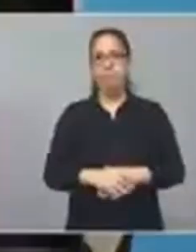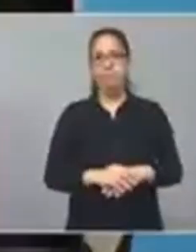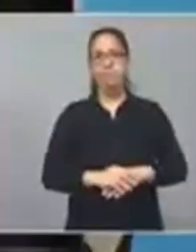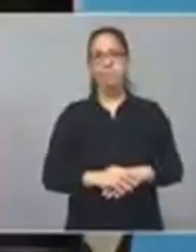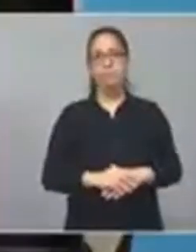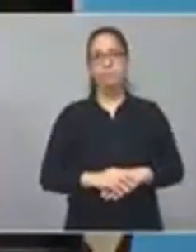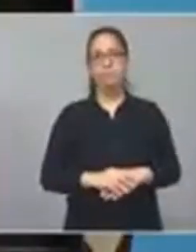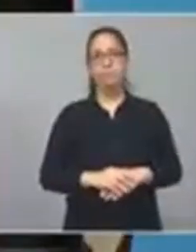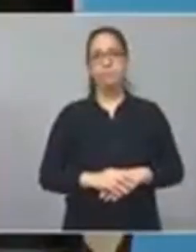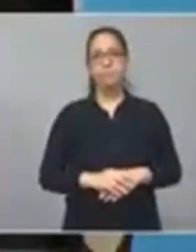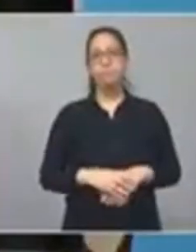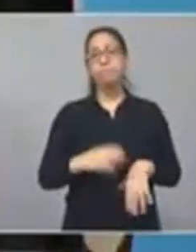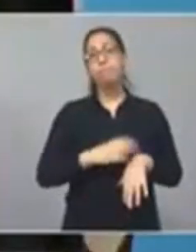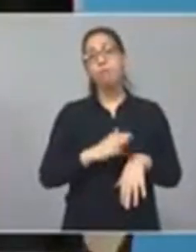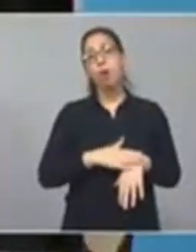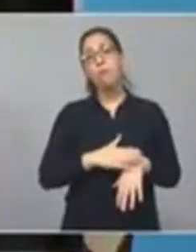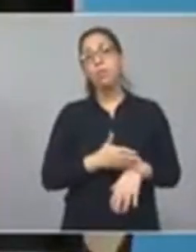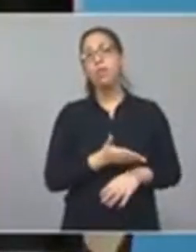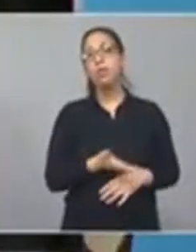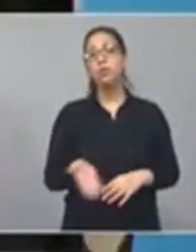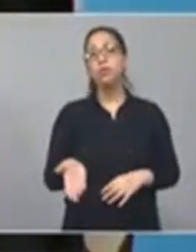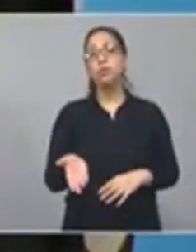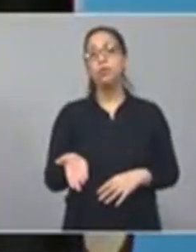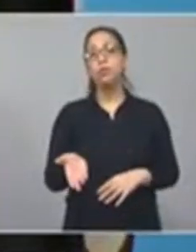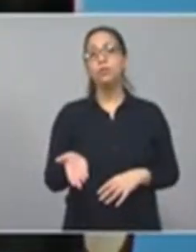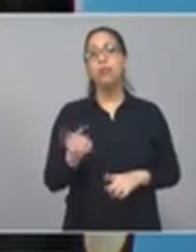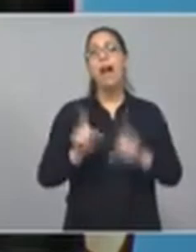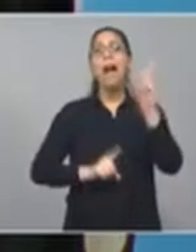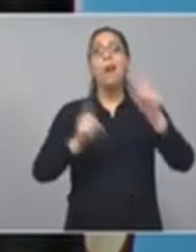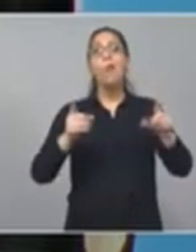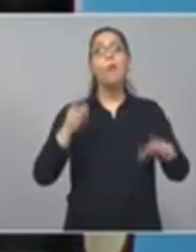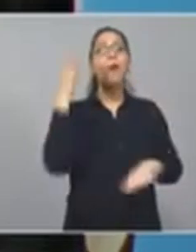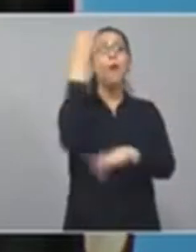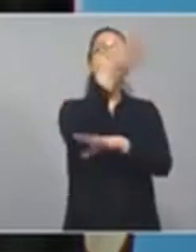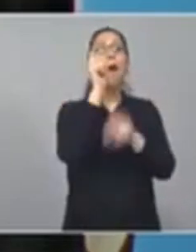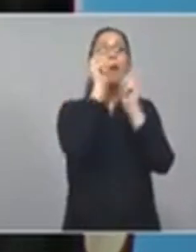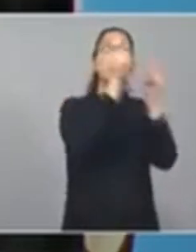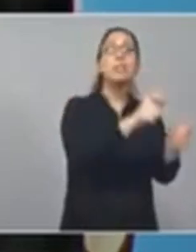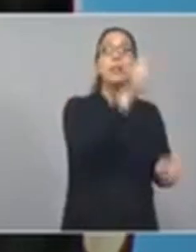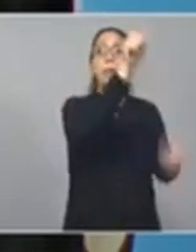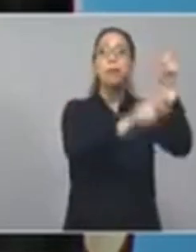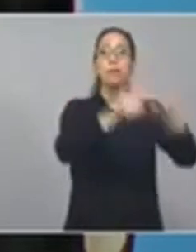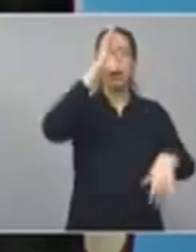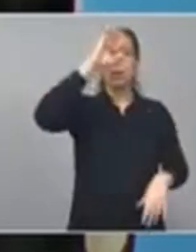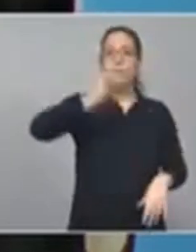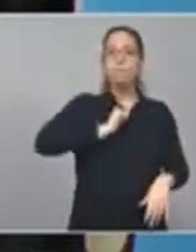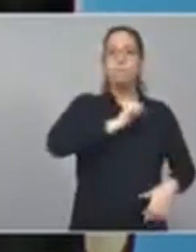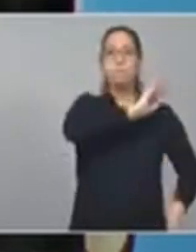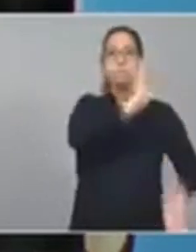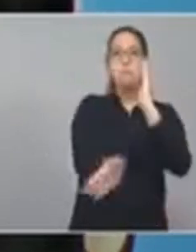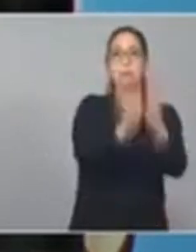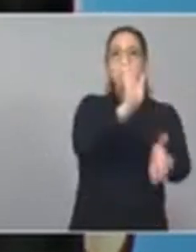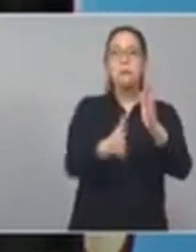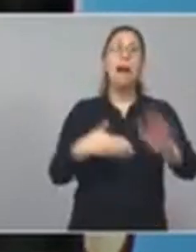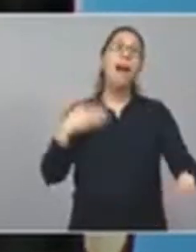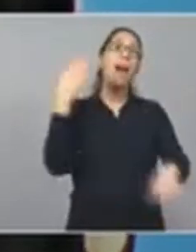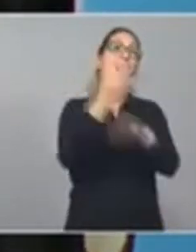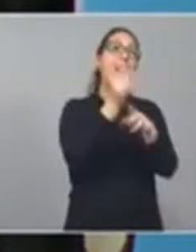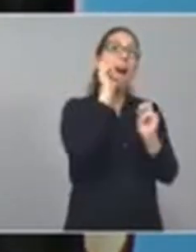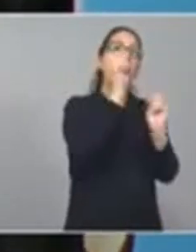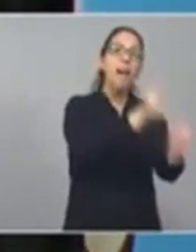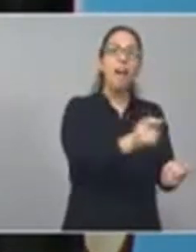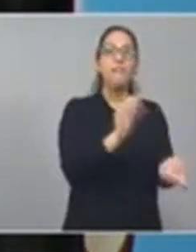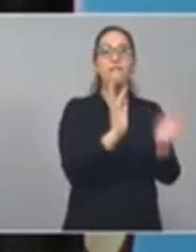En tiempos donde algunos visitan a represores, como si fuera un